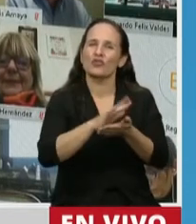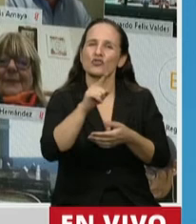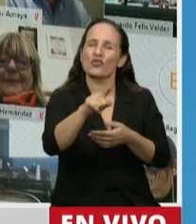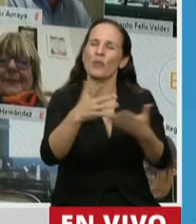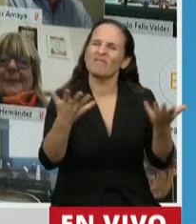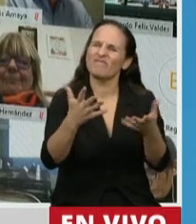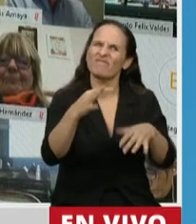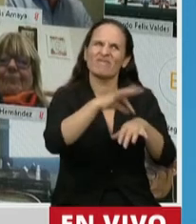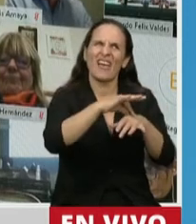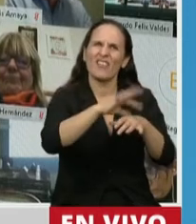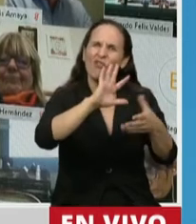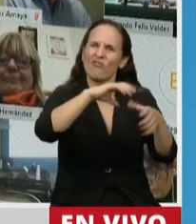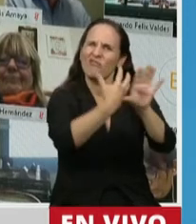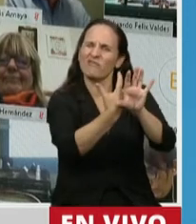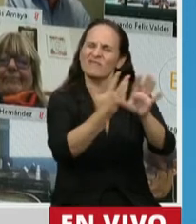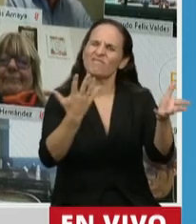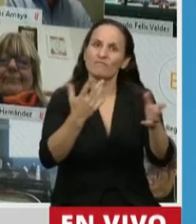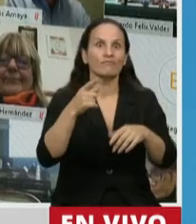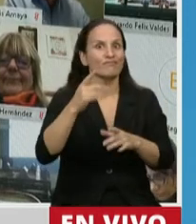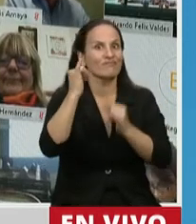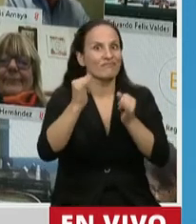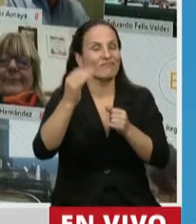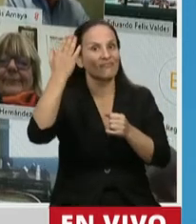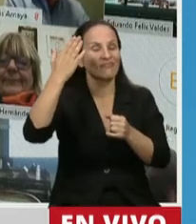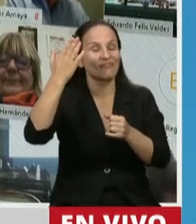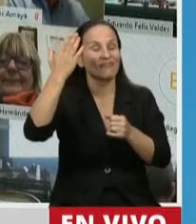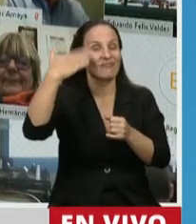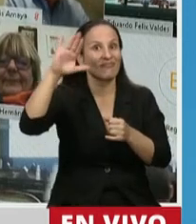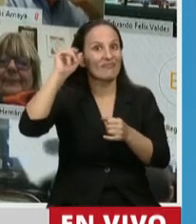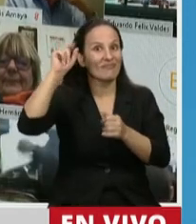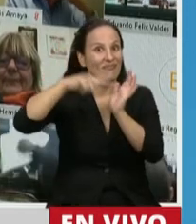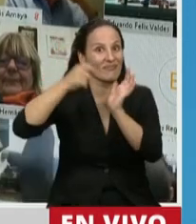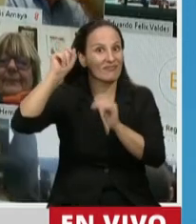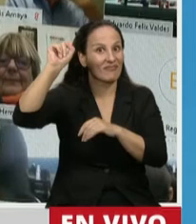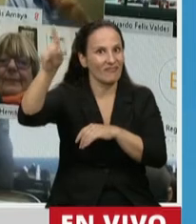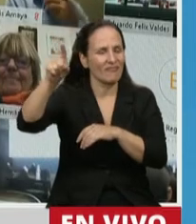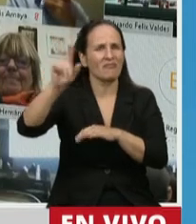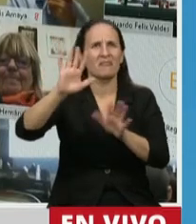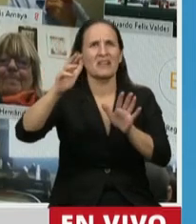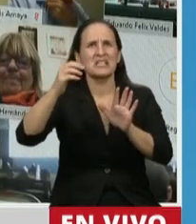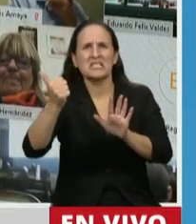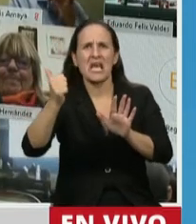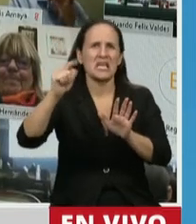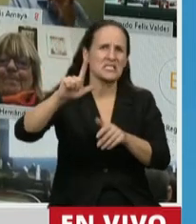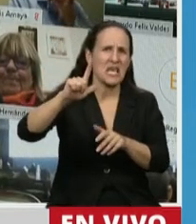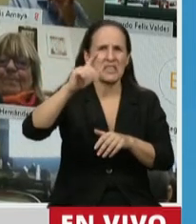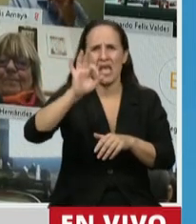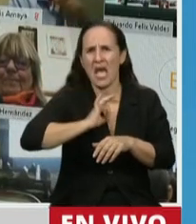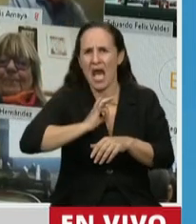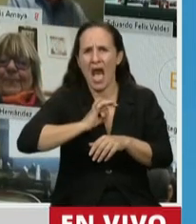la telemedicina. El Hospital Ramón González Coro, de La Habana, hace ya más de 6, 7 años que hace